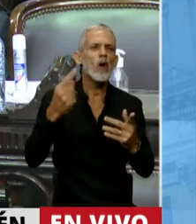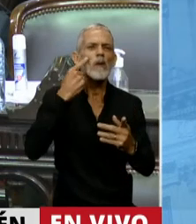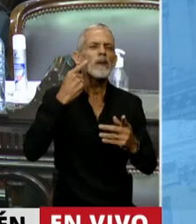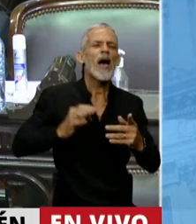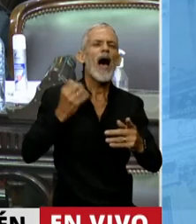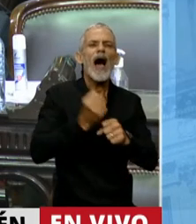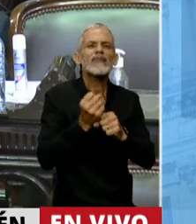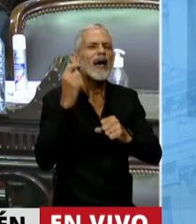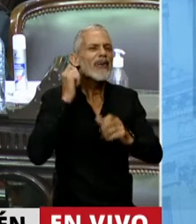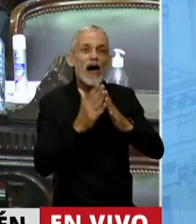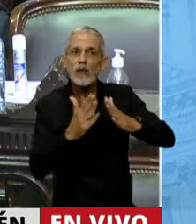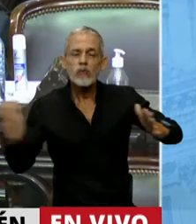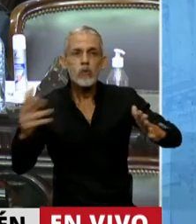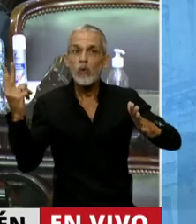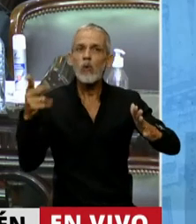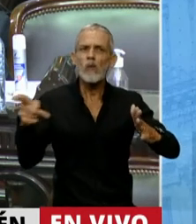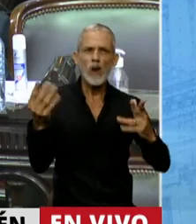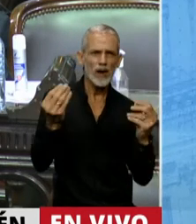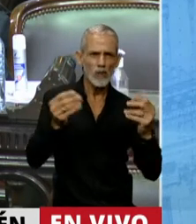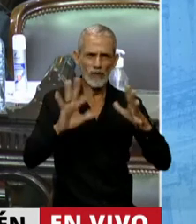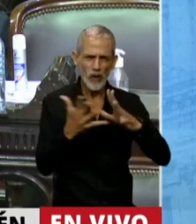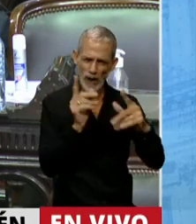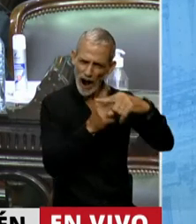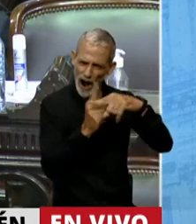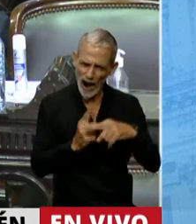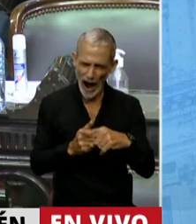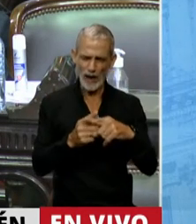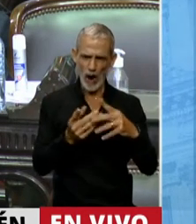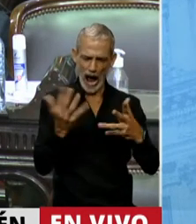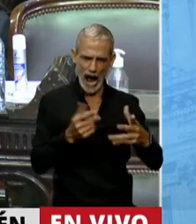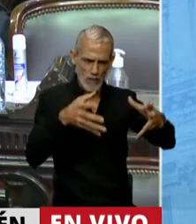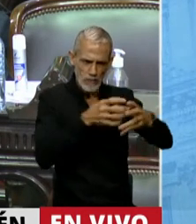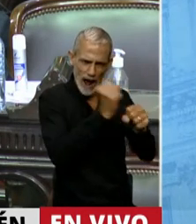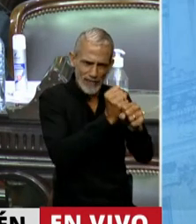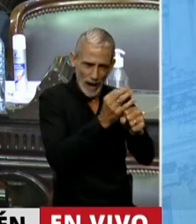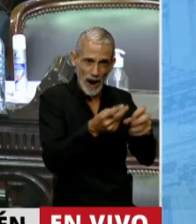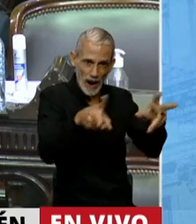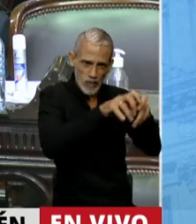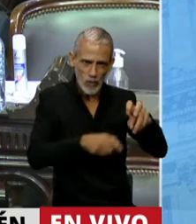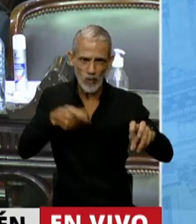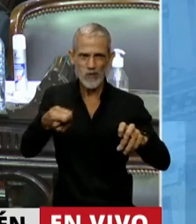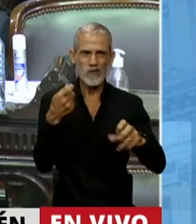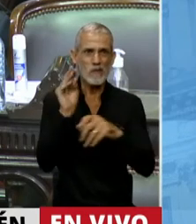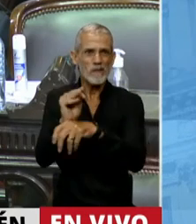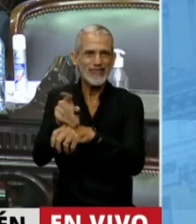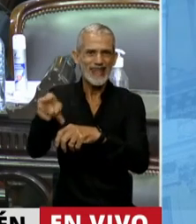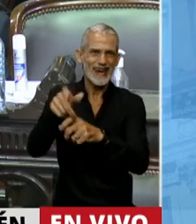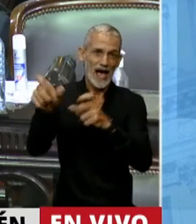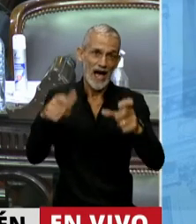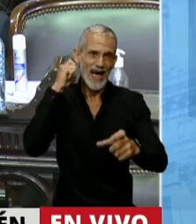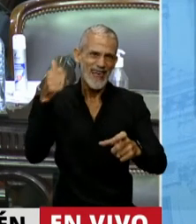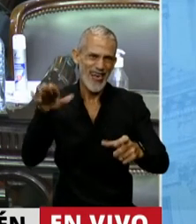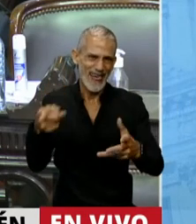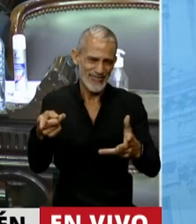y regímenes especiales, entre otros. Como cierre, el Fondo de Garantías de Sustentabilidad perdió su